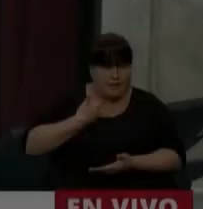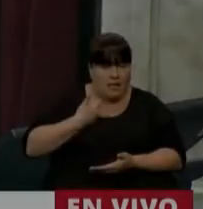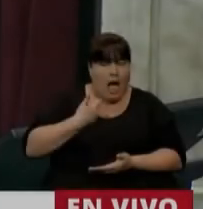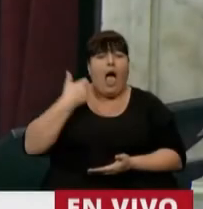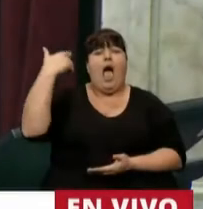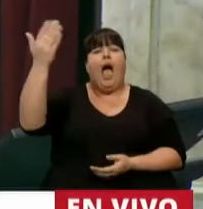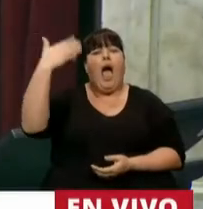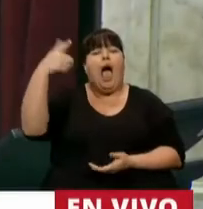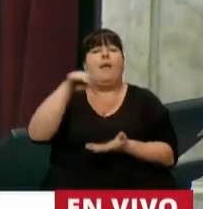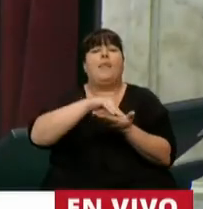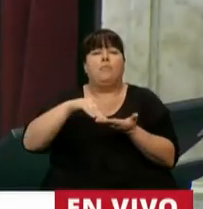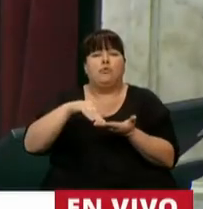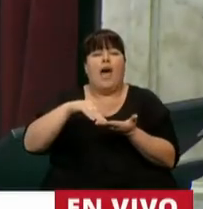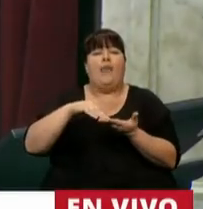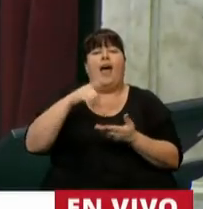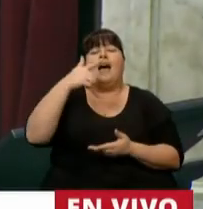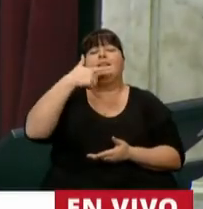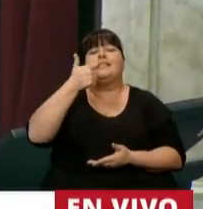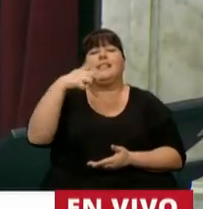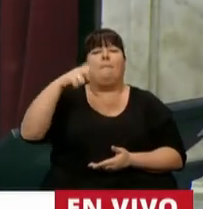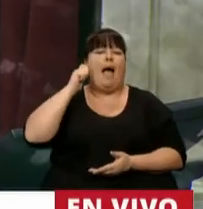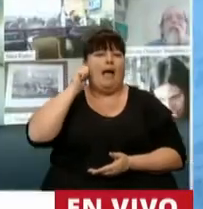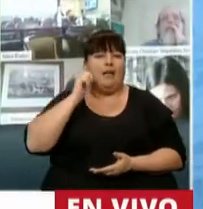Tiene la palabra la diputada Alma Zapac.